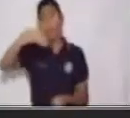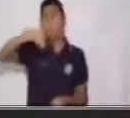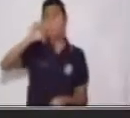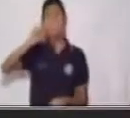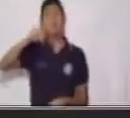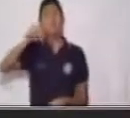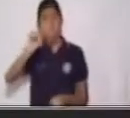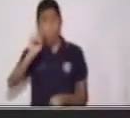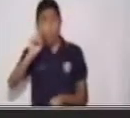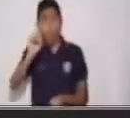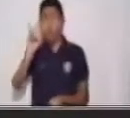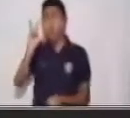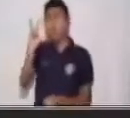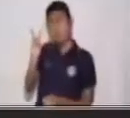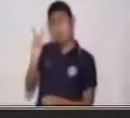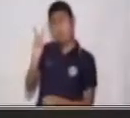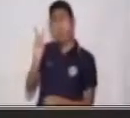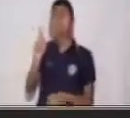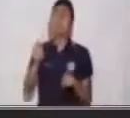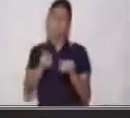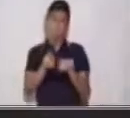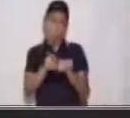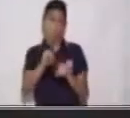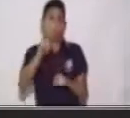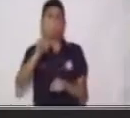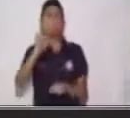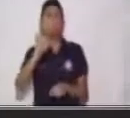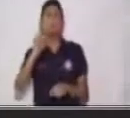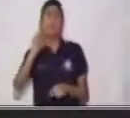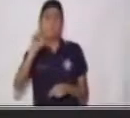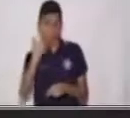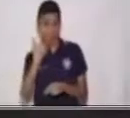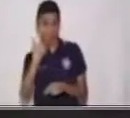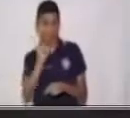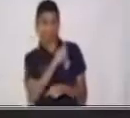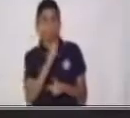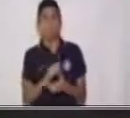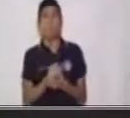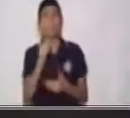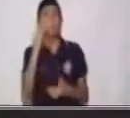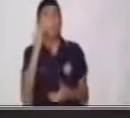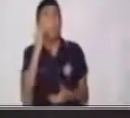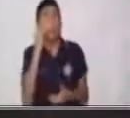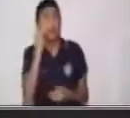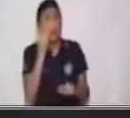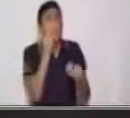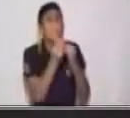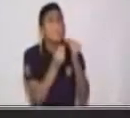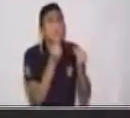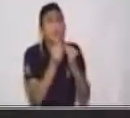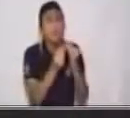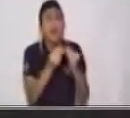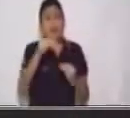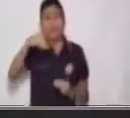y a Mimi. Mamá mima a Mimi.